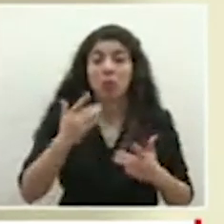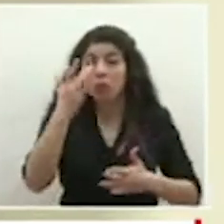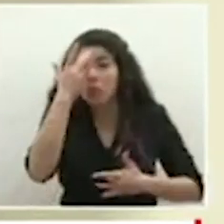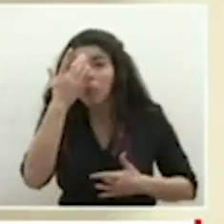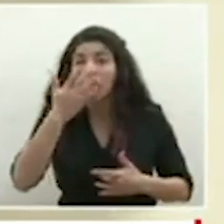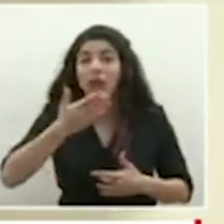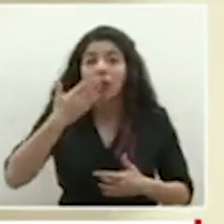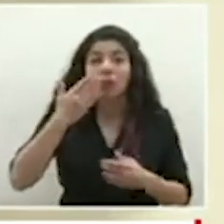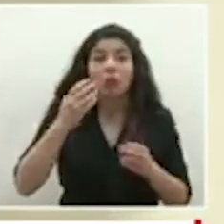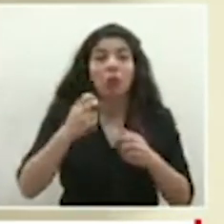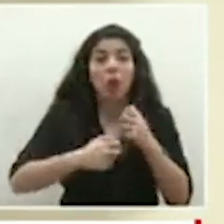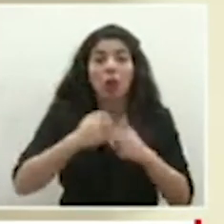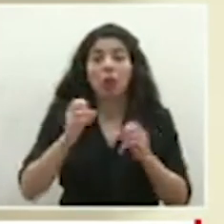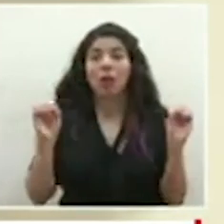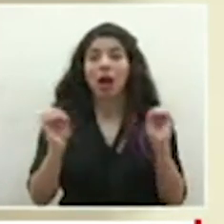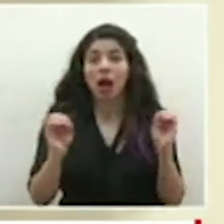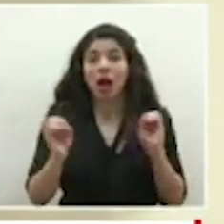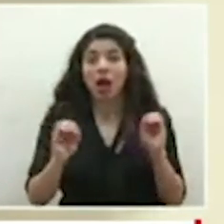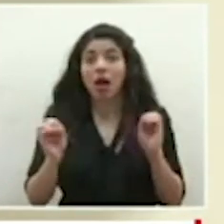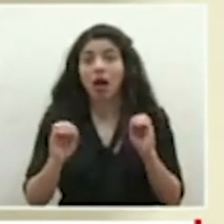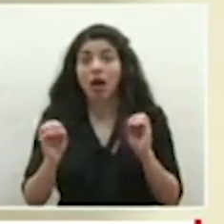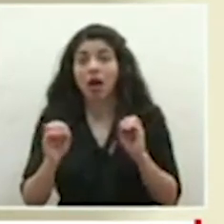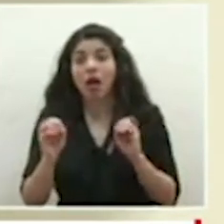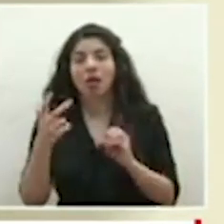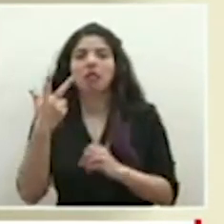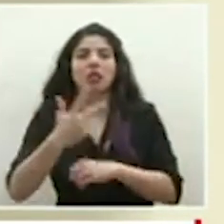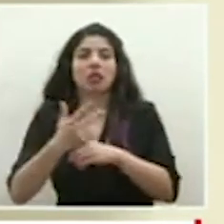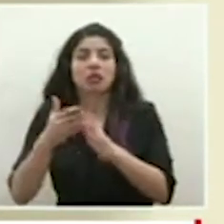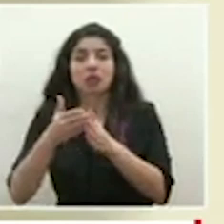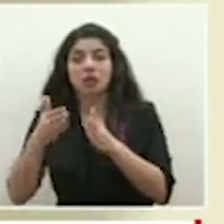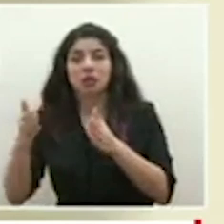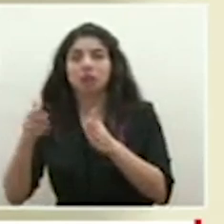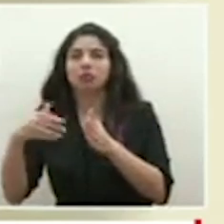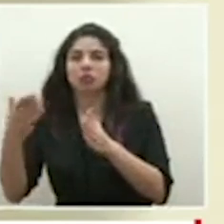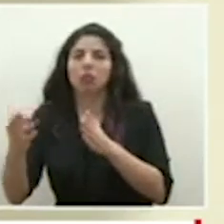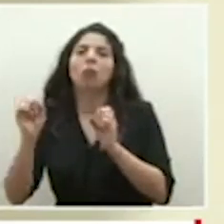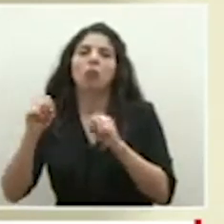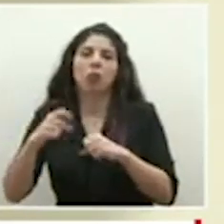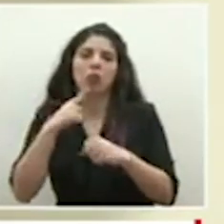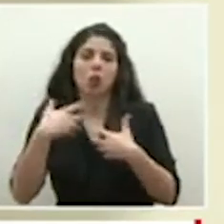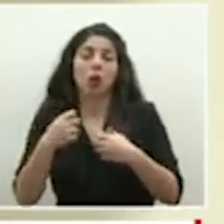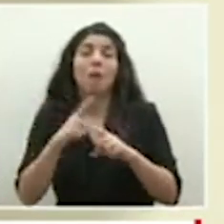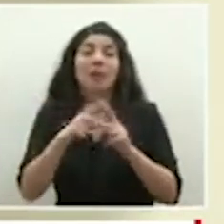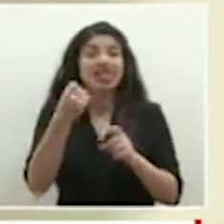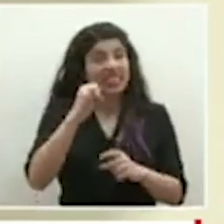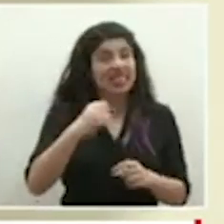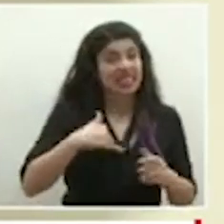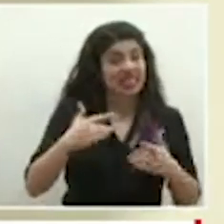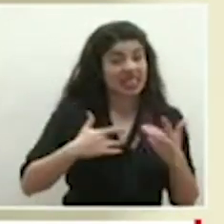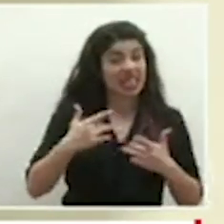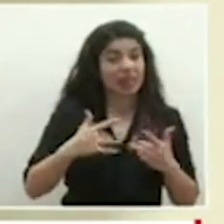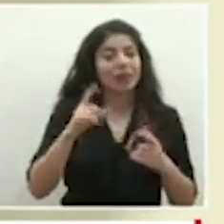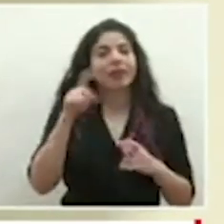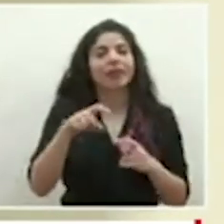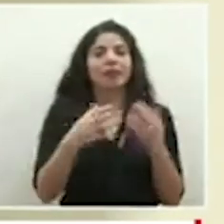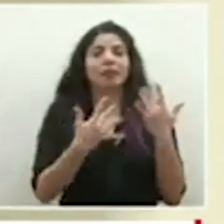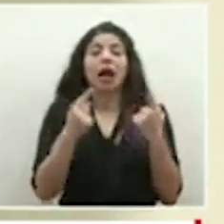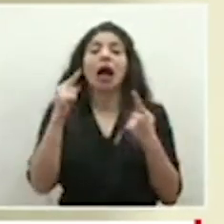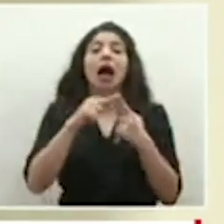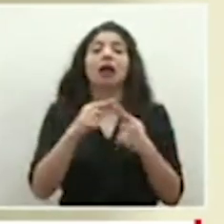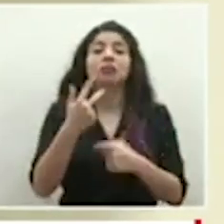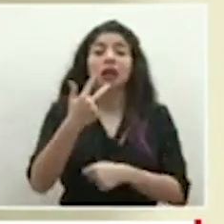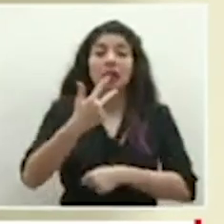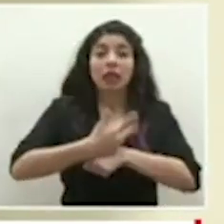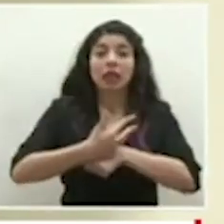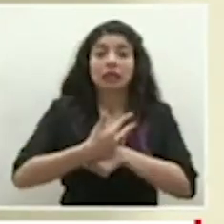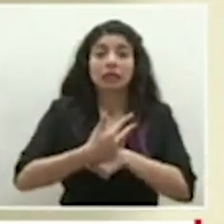respiratorios. En caso de que persistan síntomas respiratorios, deberá esperarse justamente a que haya tres días al menos de tiempo